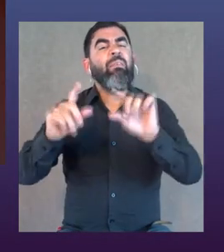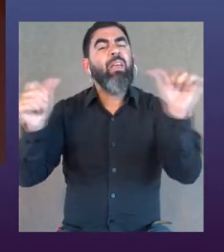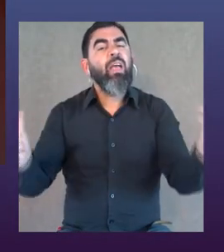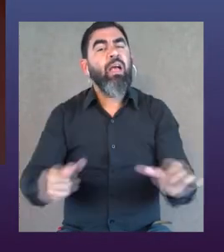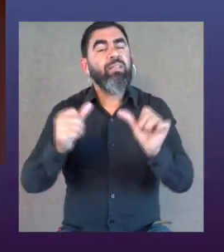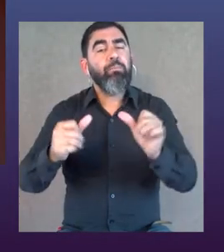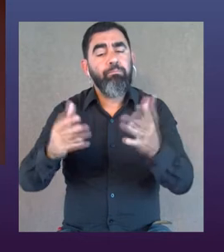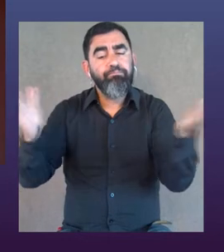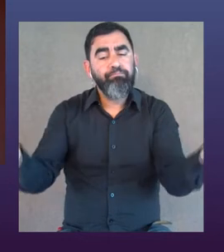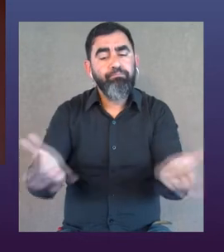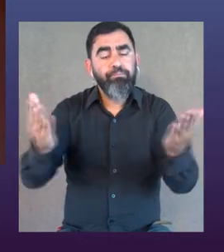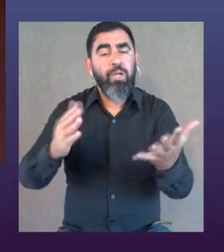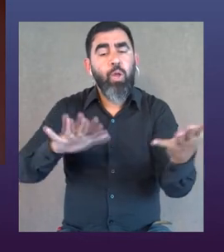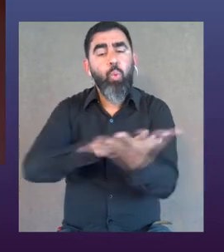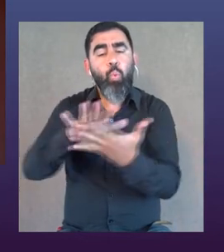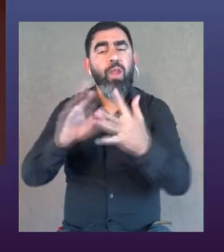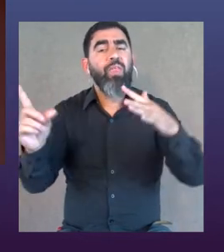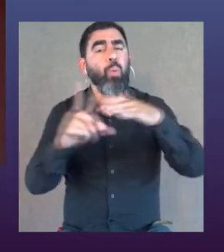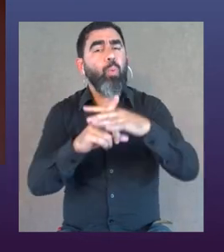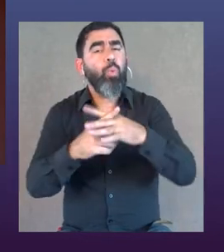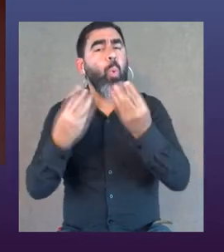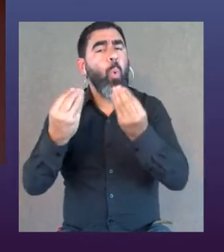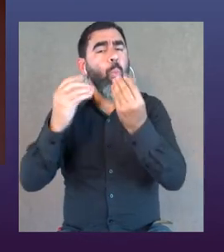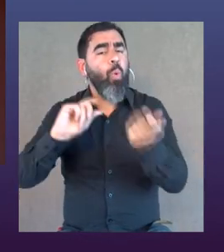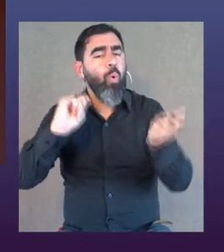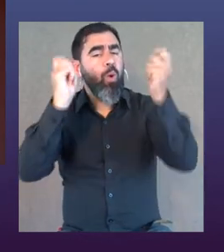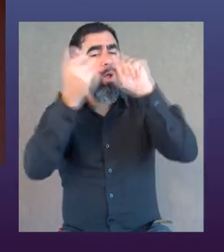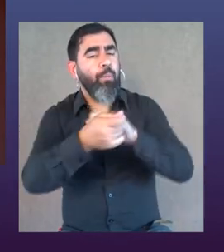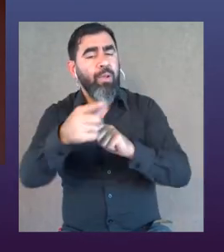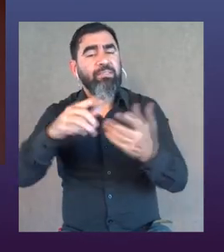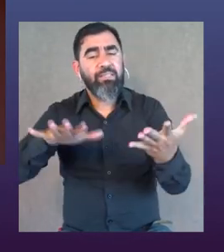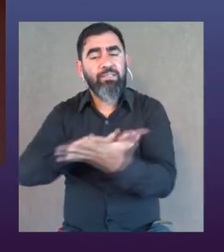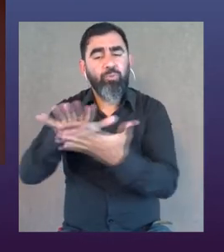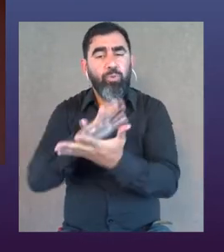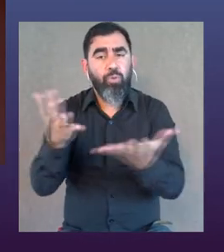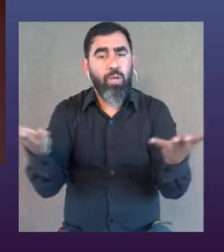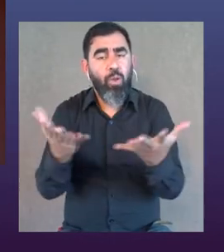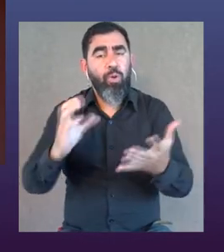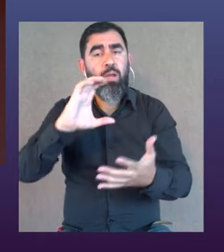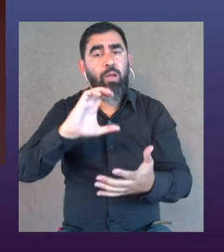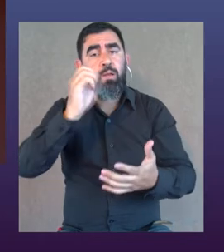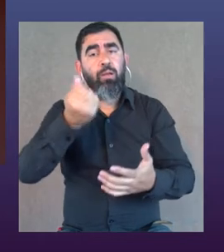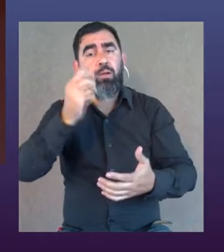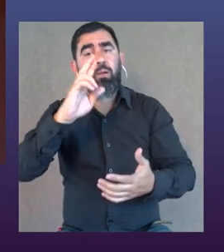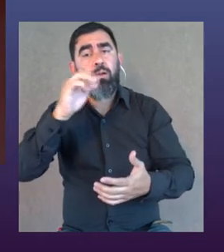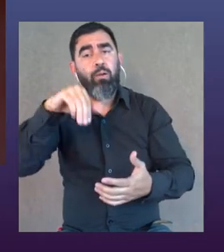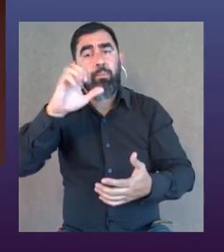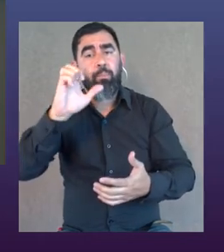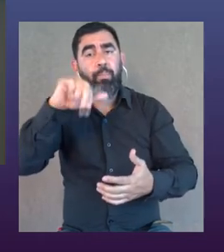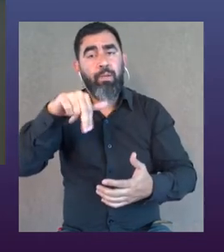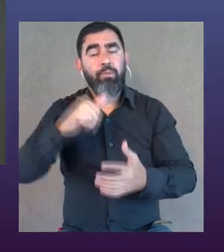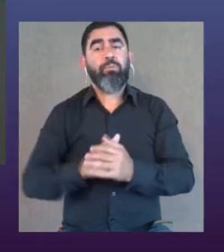¿Qué se debe hacer para generar espacios de inclusión? ¿Cómo se transforma esta realidad? ¿Carmen?